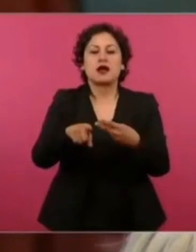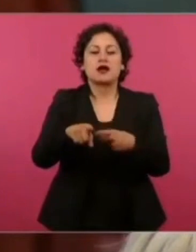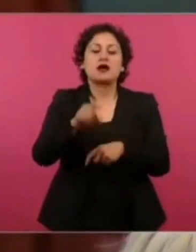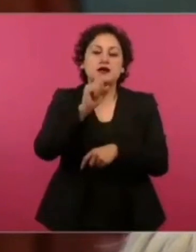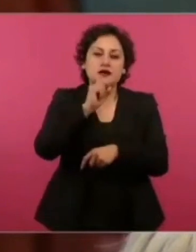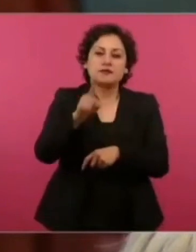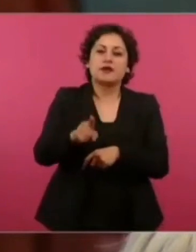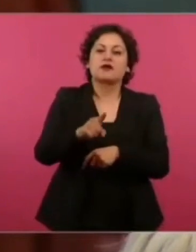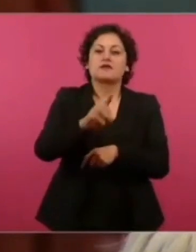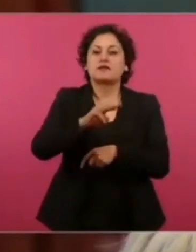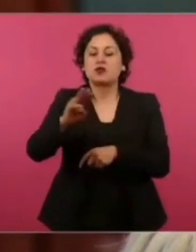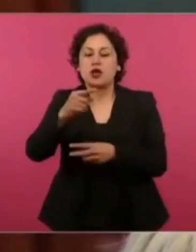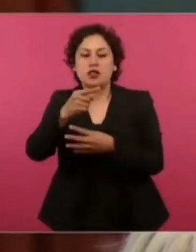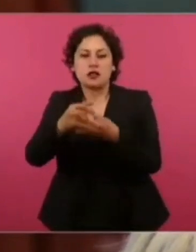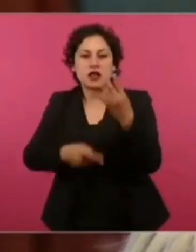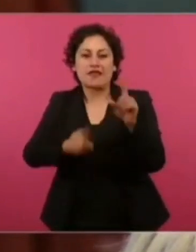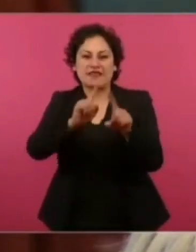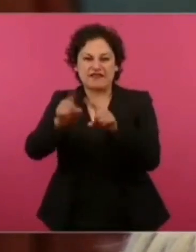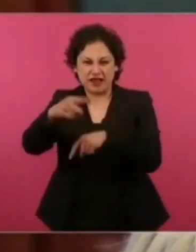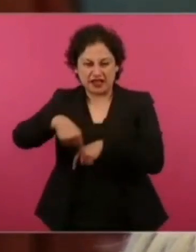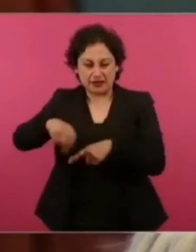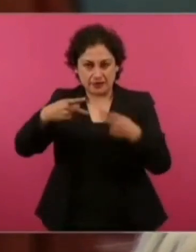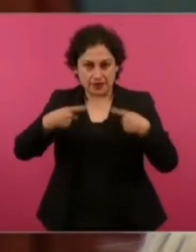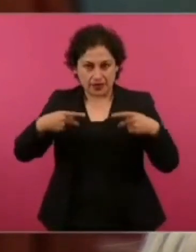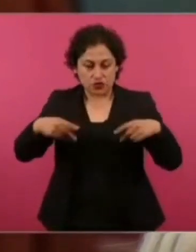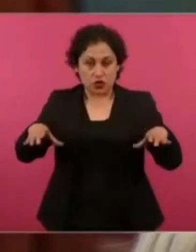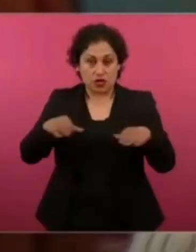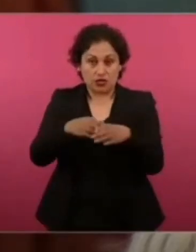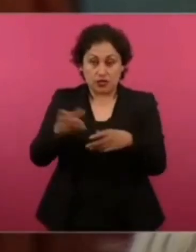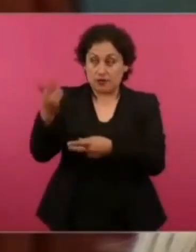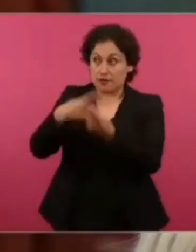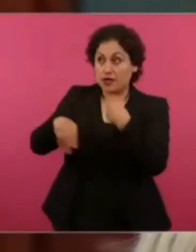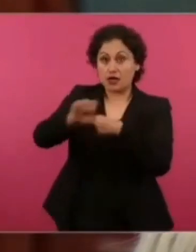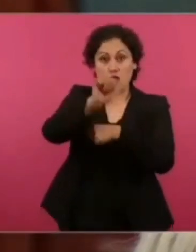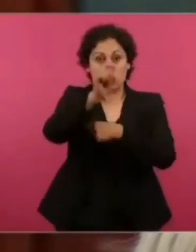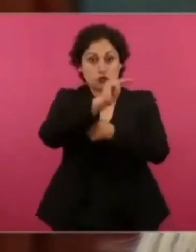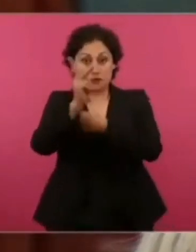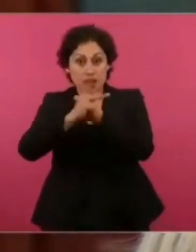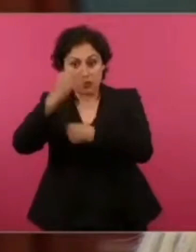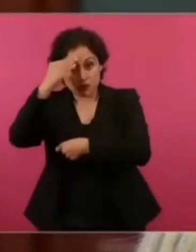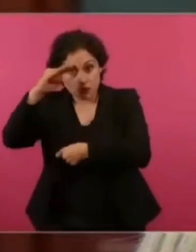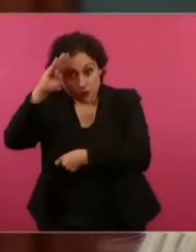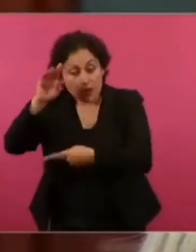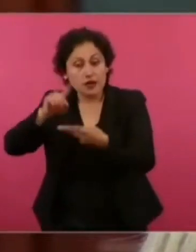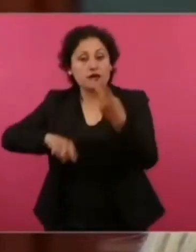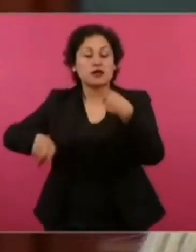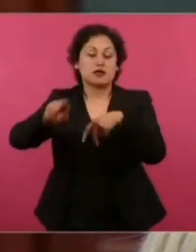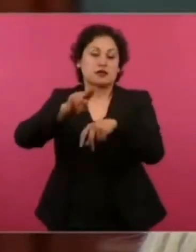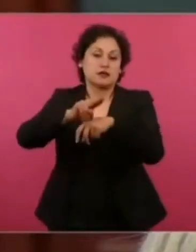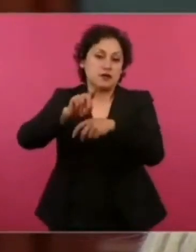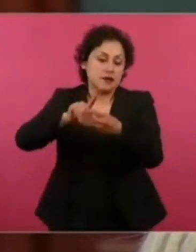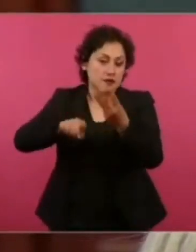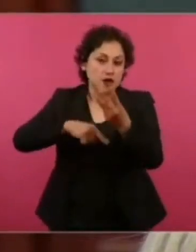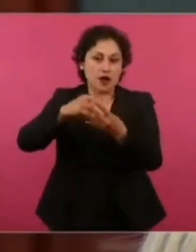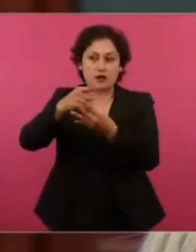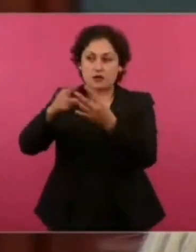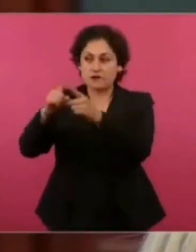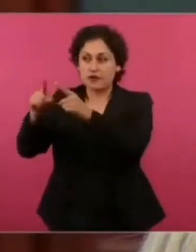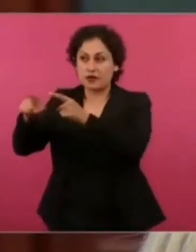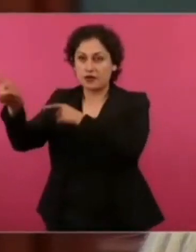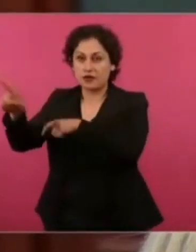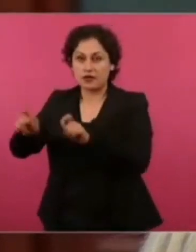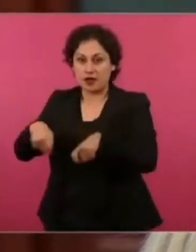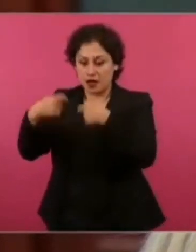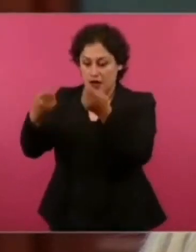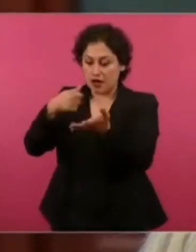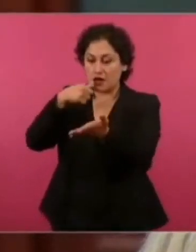Michoacán. Entonces, son jugadores que son cubanos, americanos, dominicanos, venezolanos, que resulta que ya son mexicanos